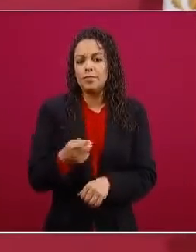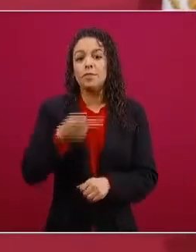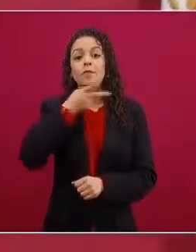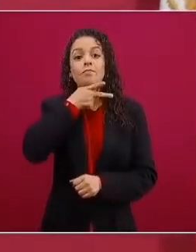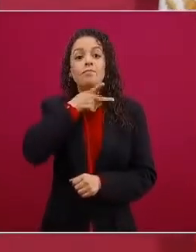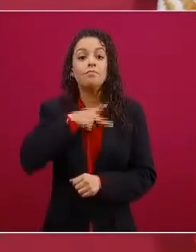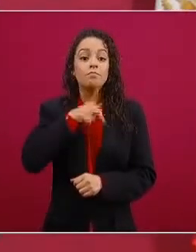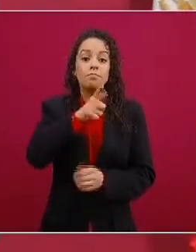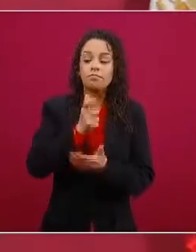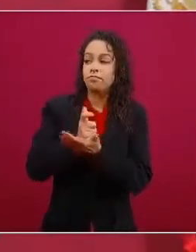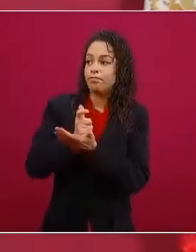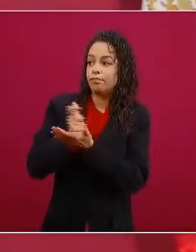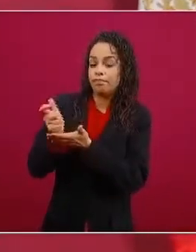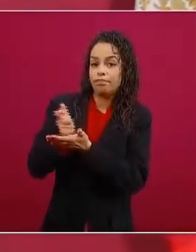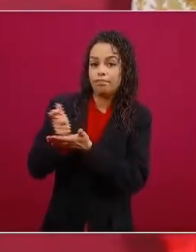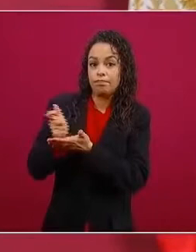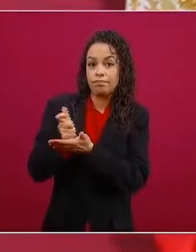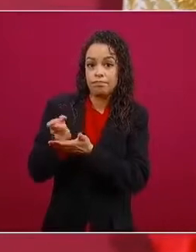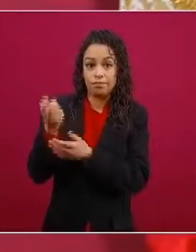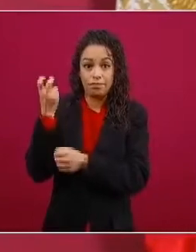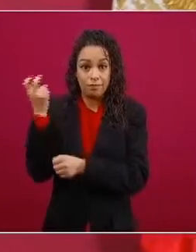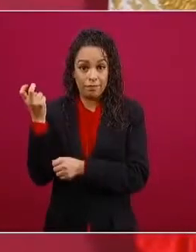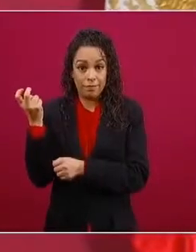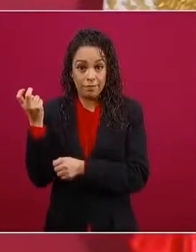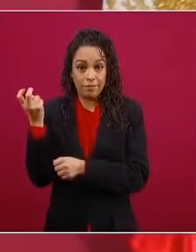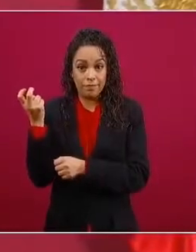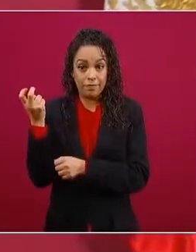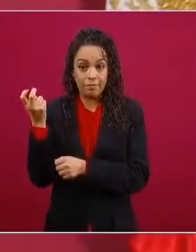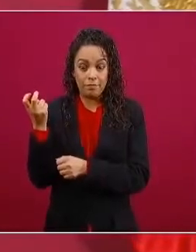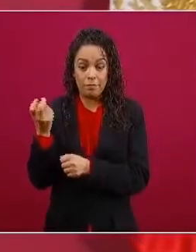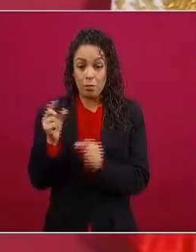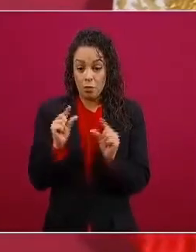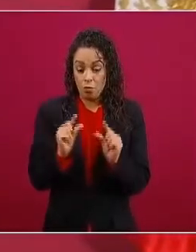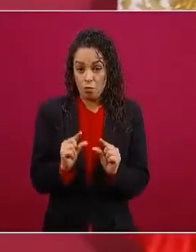Hacienda, que no son pocos,